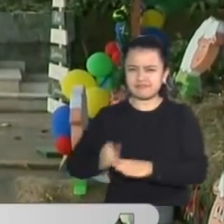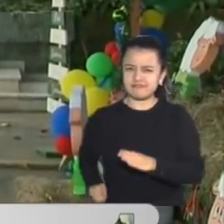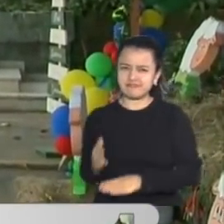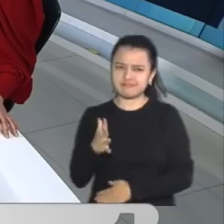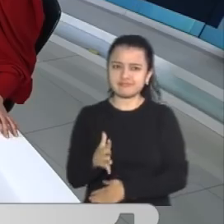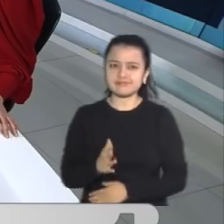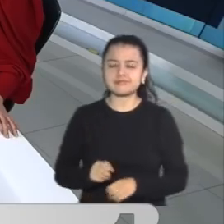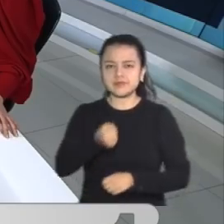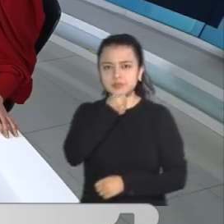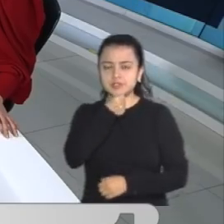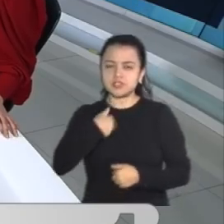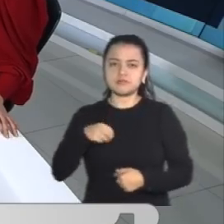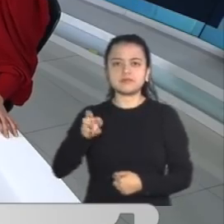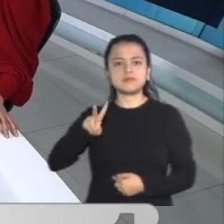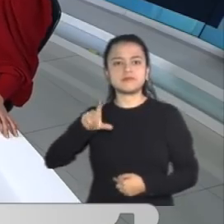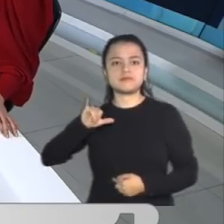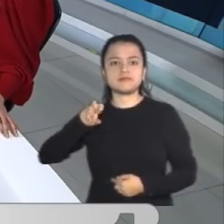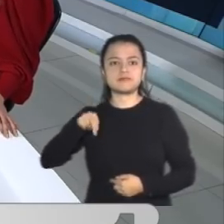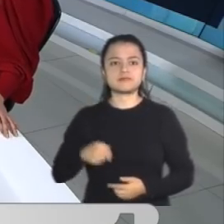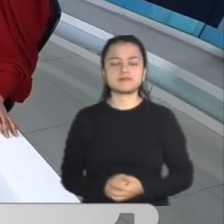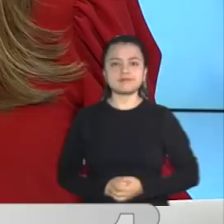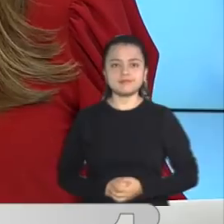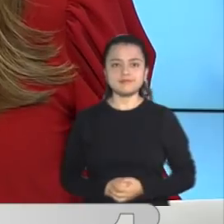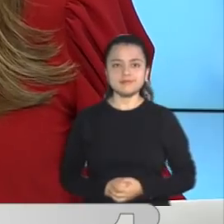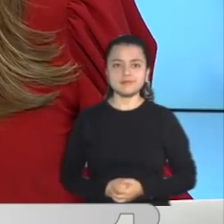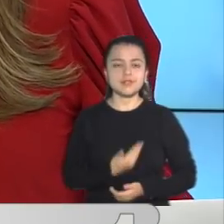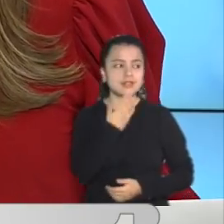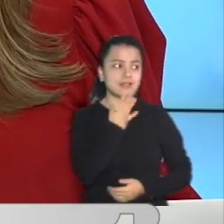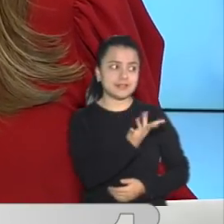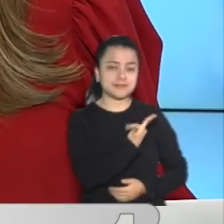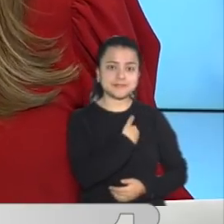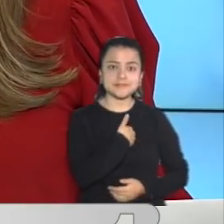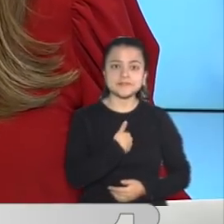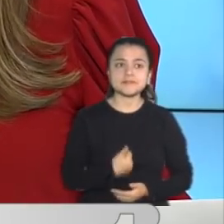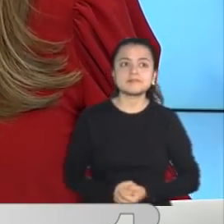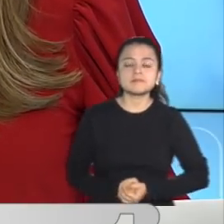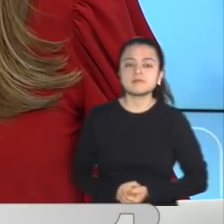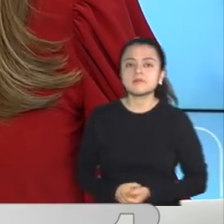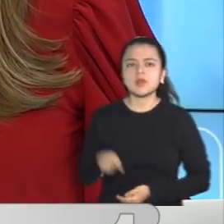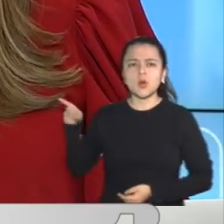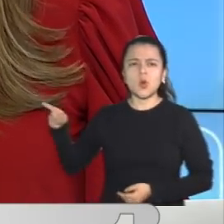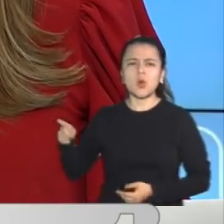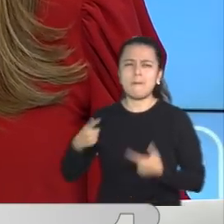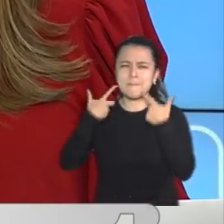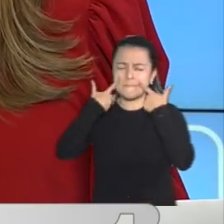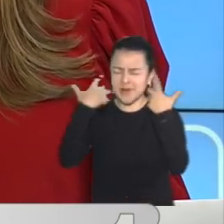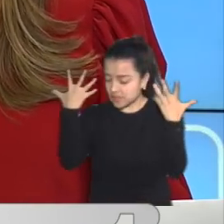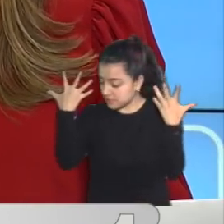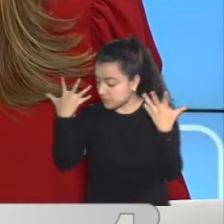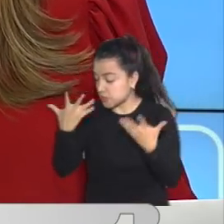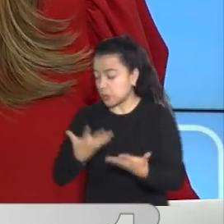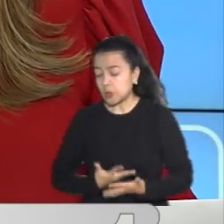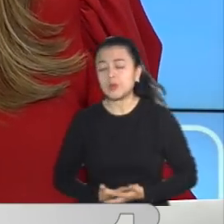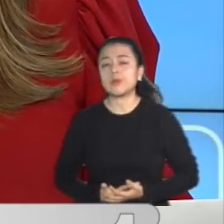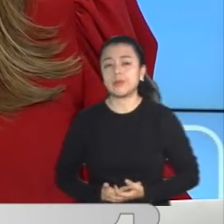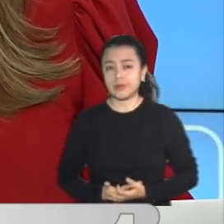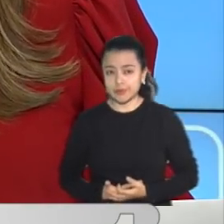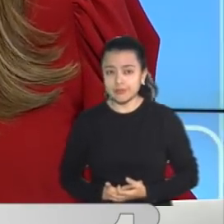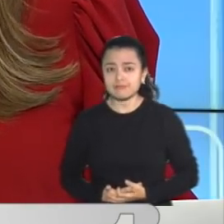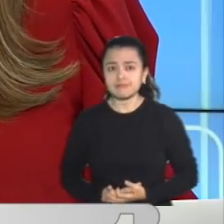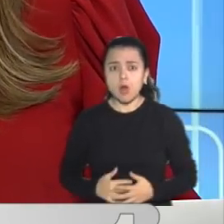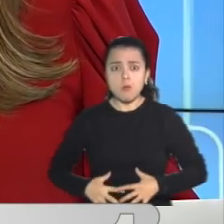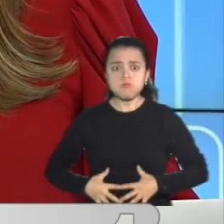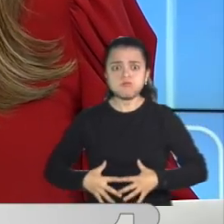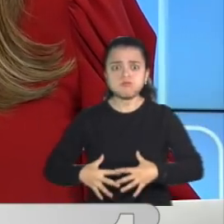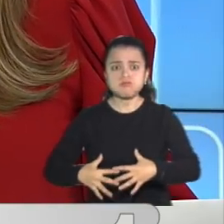Evelyn Díaz, Noticentro 1, CMI. Así es, Evelyn, muchas gracias. Y hay conmoción en Barranquilla por la muerte de una joven con seis meses